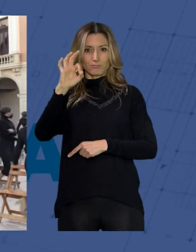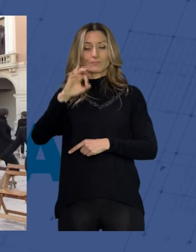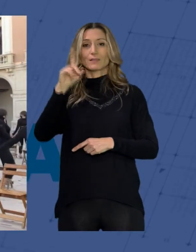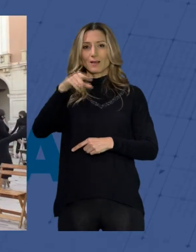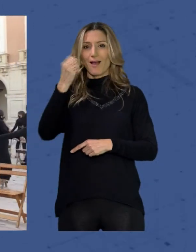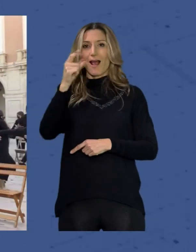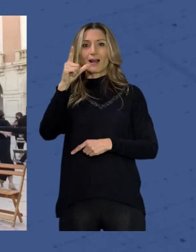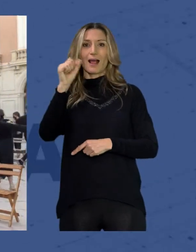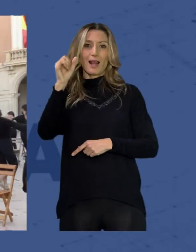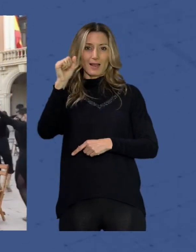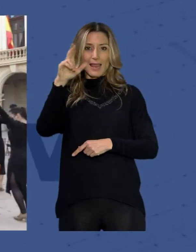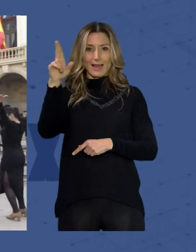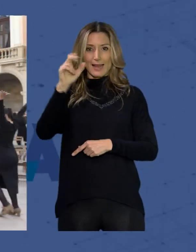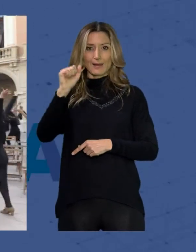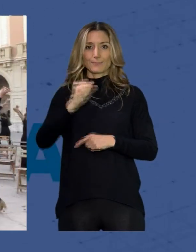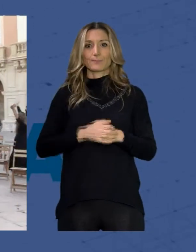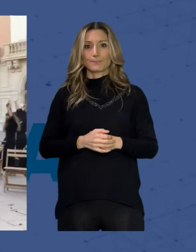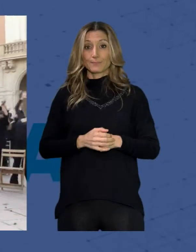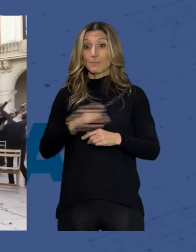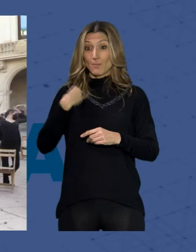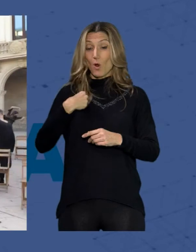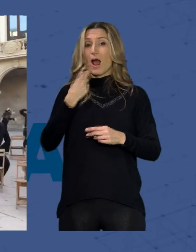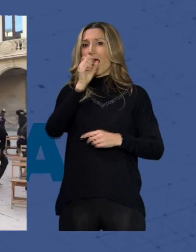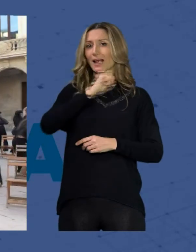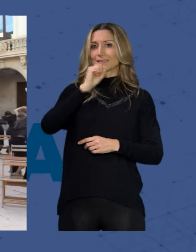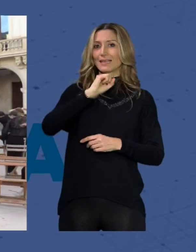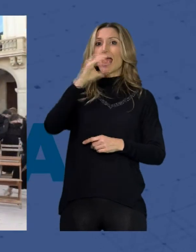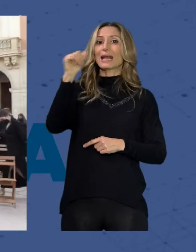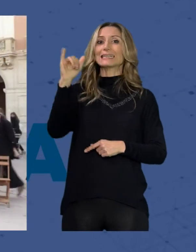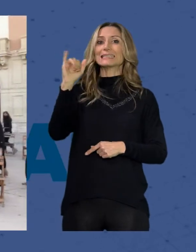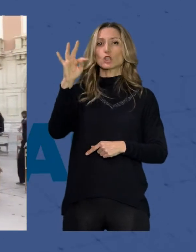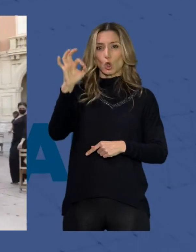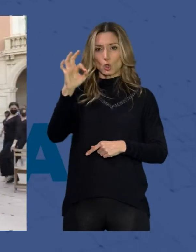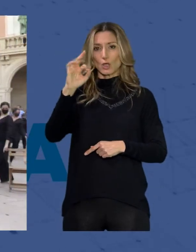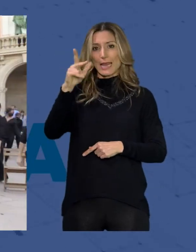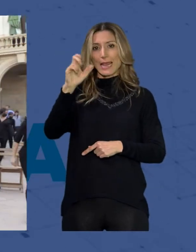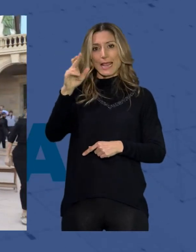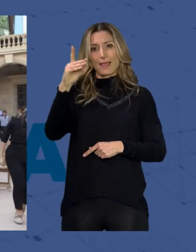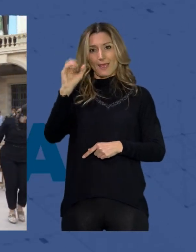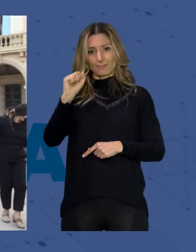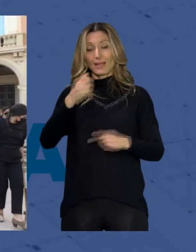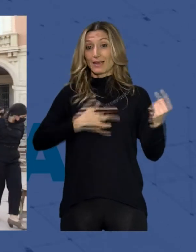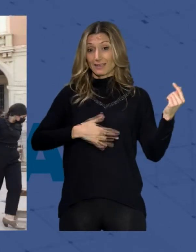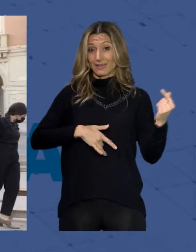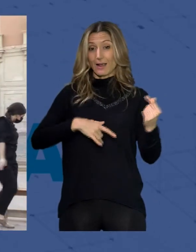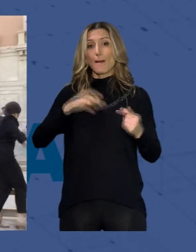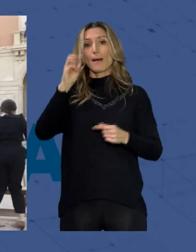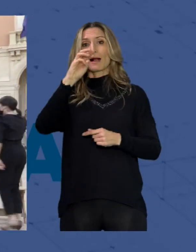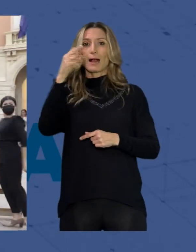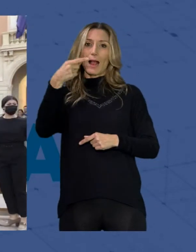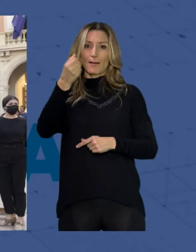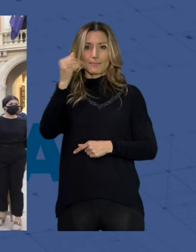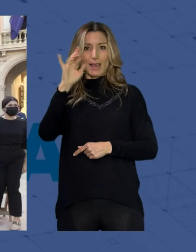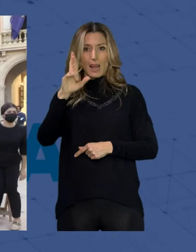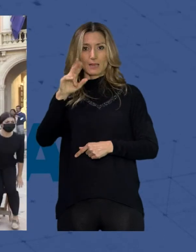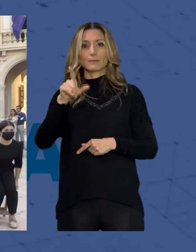Participarán el cante Cristo Heredia Edu García y Antonio El Genial la guitarra de Gabriel Pérez y la percusión de